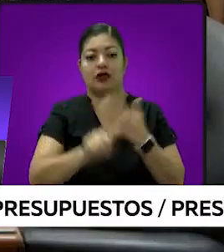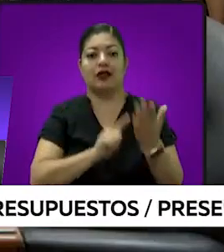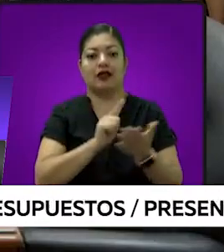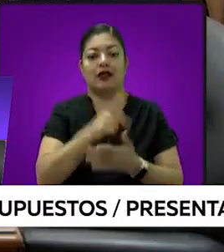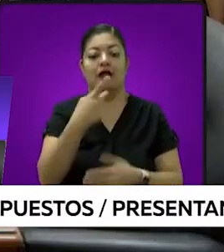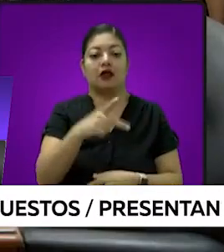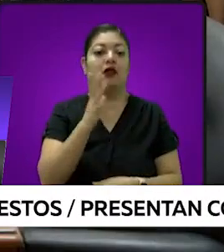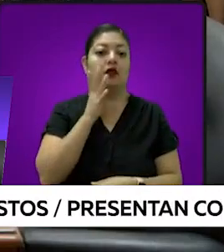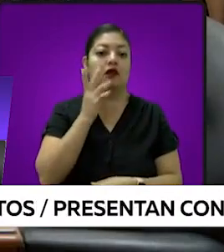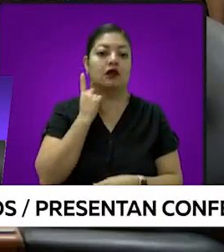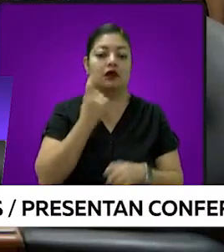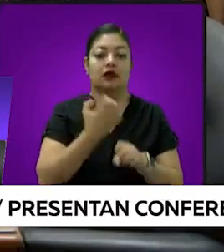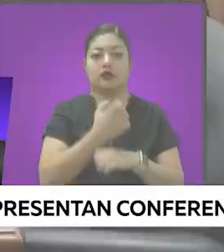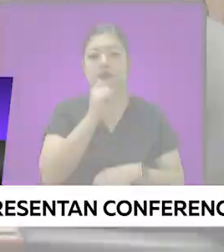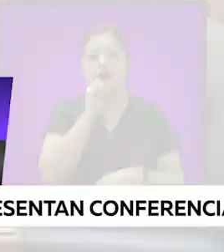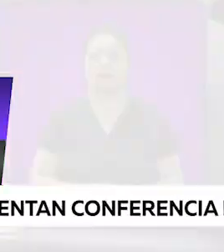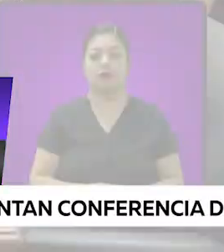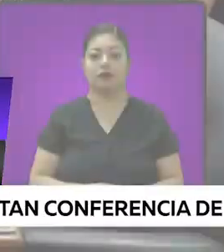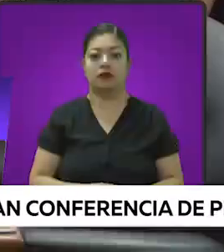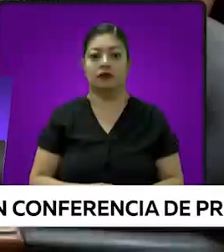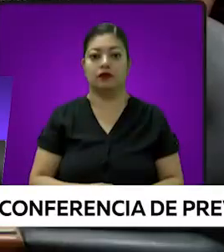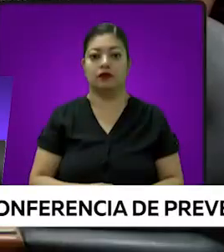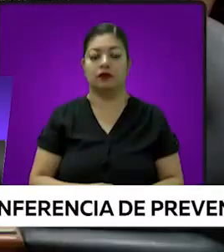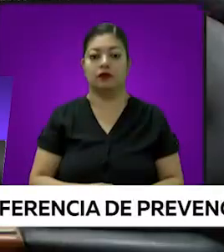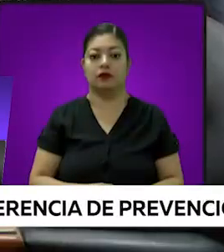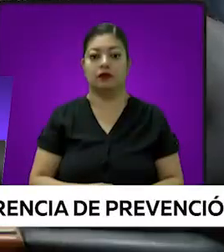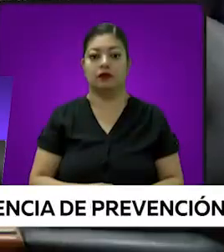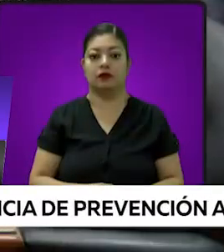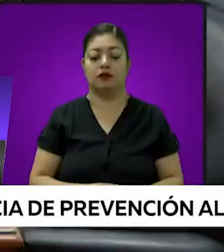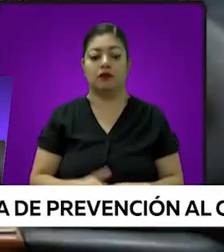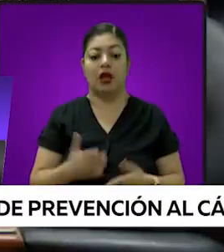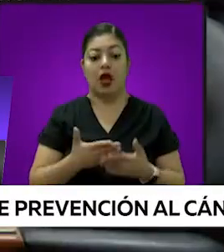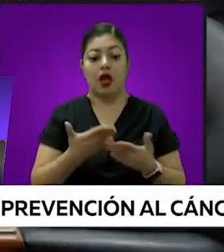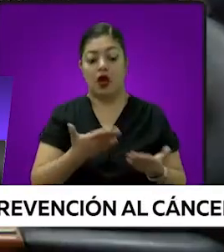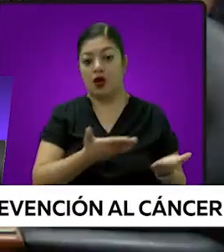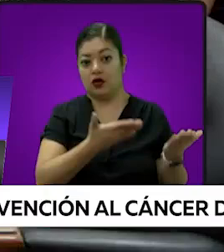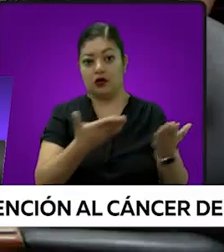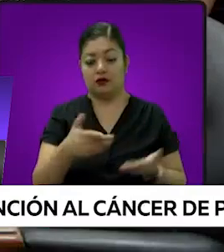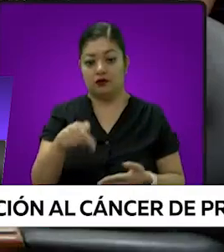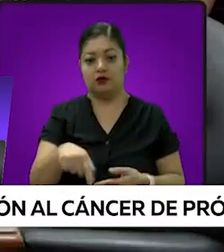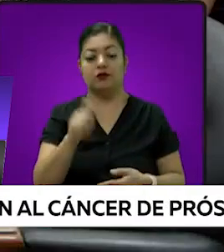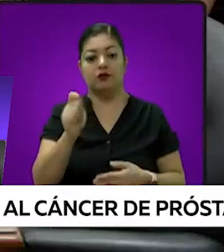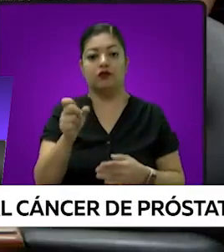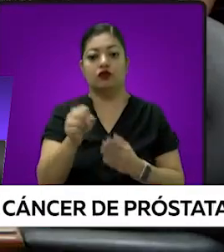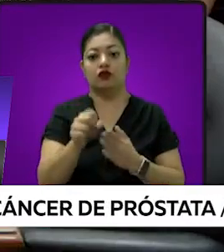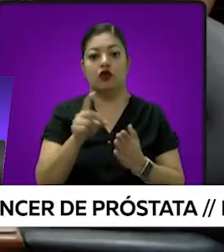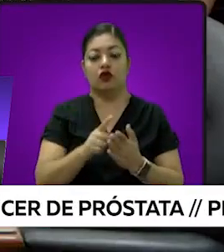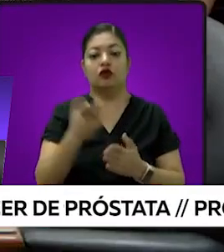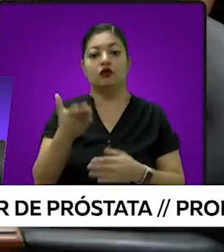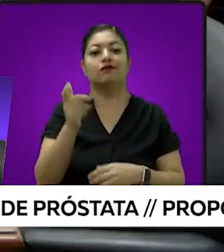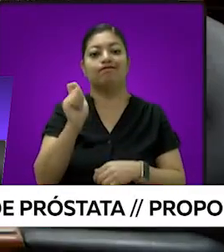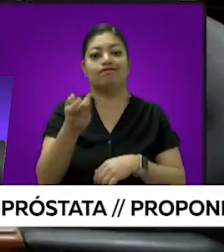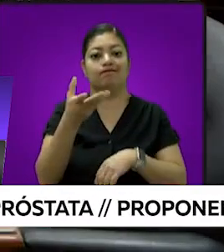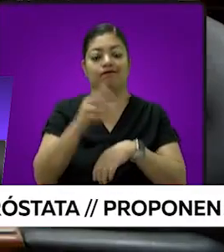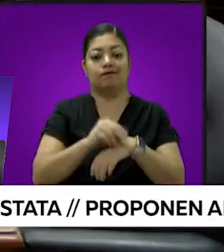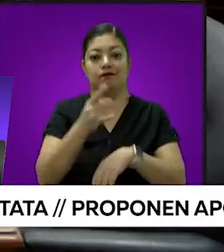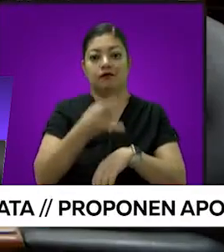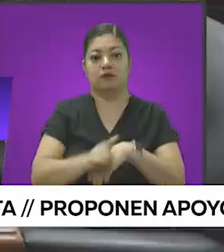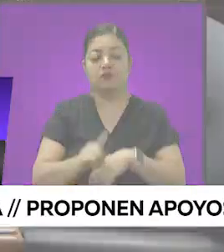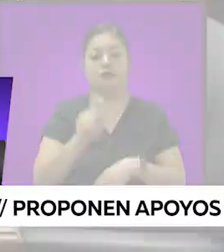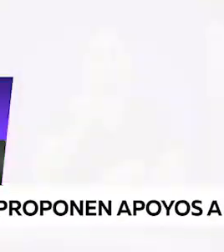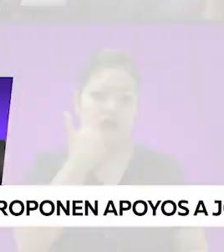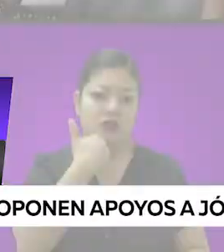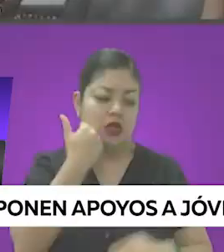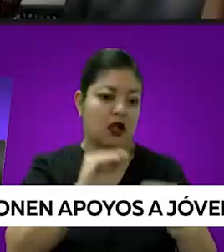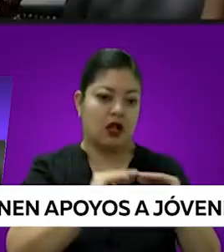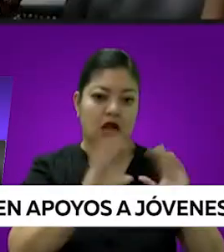mujeres en etapa de embarazo y parto, en cualquier servicio y modalidad educativa, así como que se promueva, respete y favorezca la lactancia materna